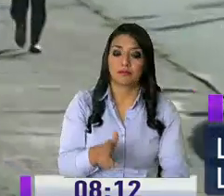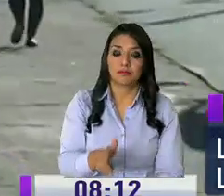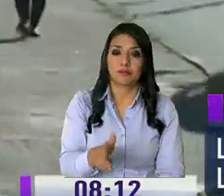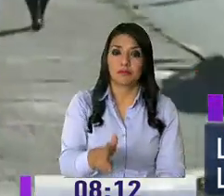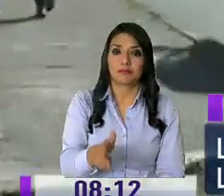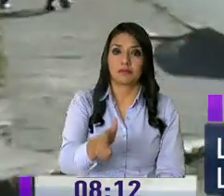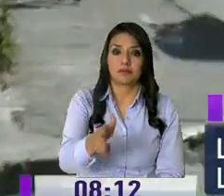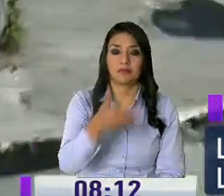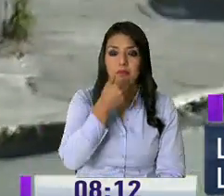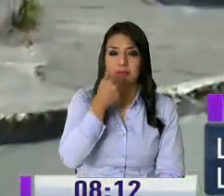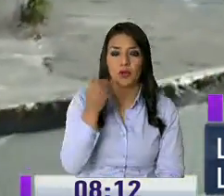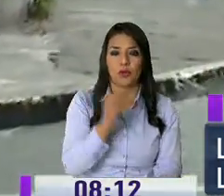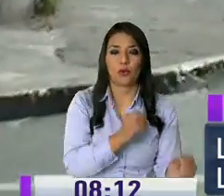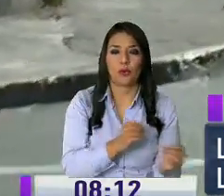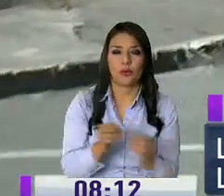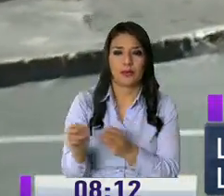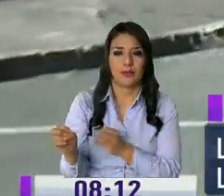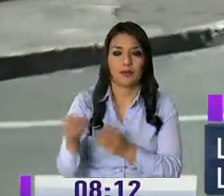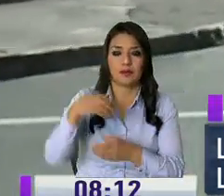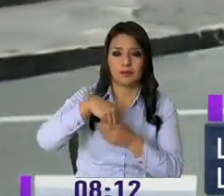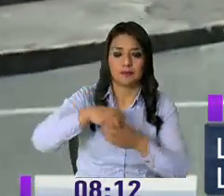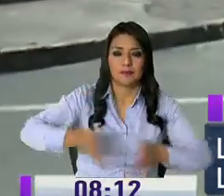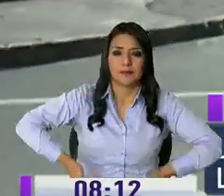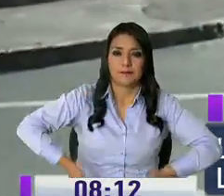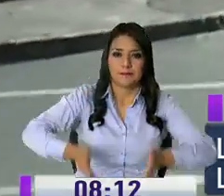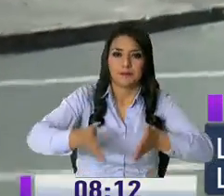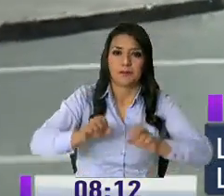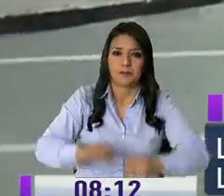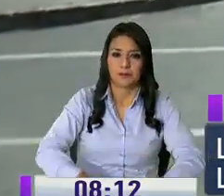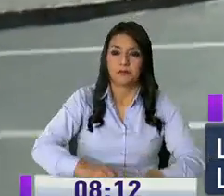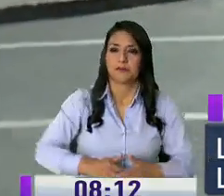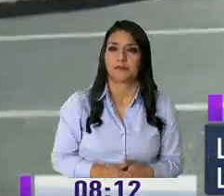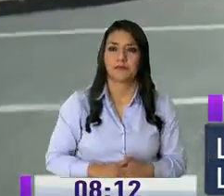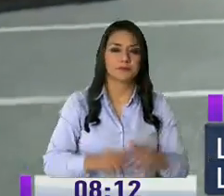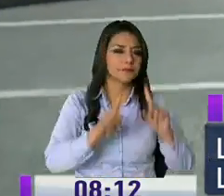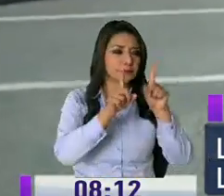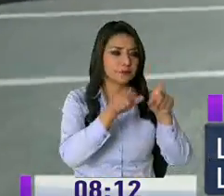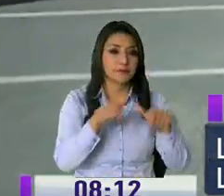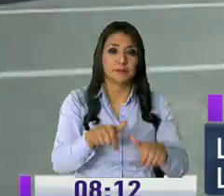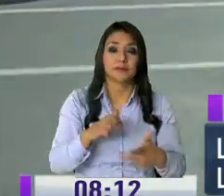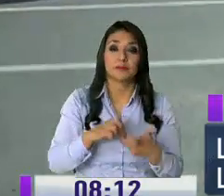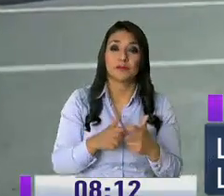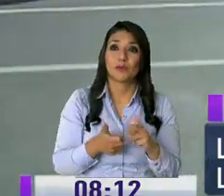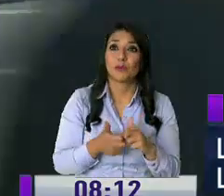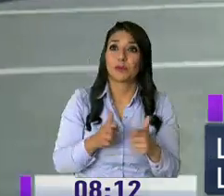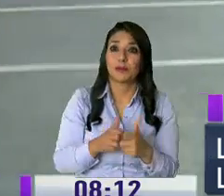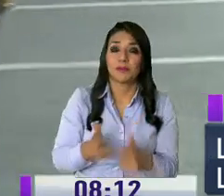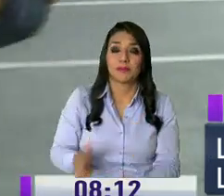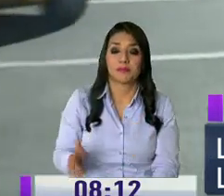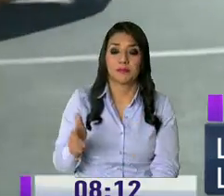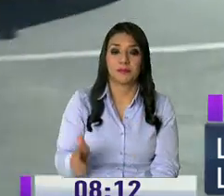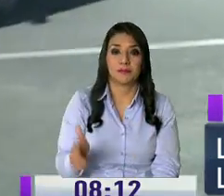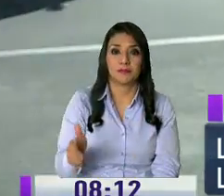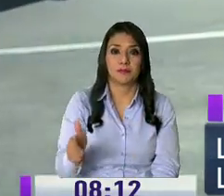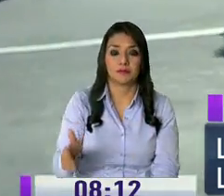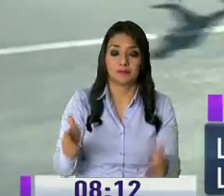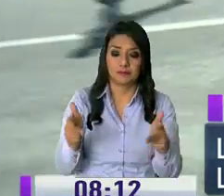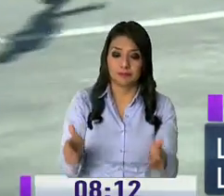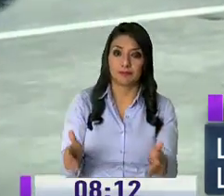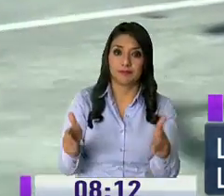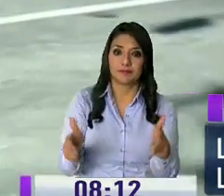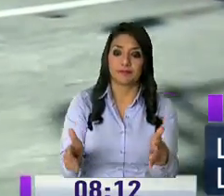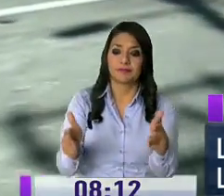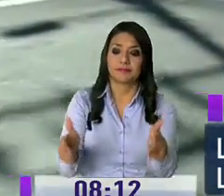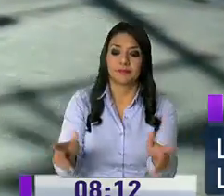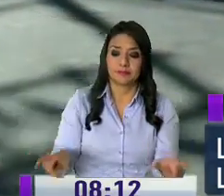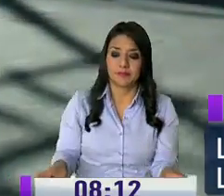mejorando la organización dentro de la vía Aquí uno de los principales problemas es el parqueo en los dos lados de las aceras